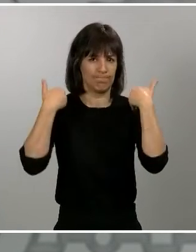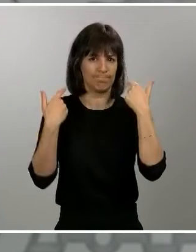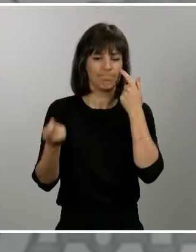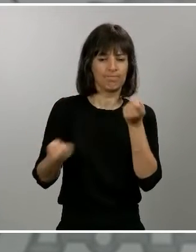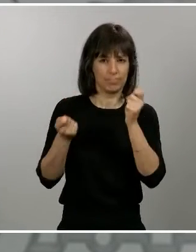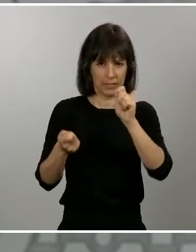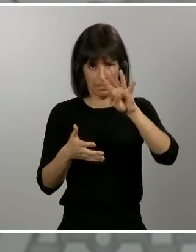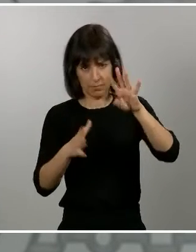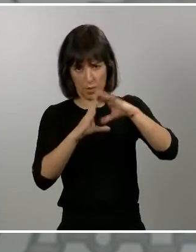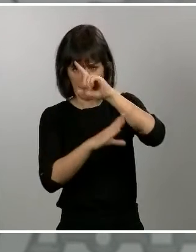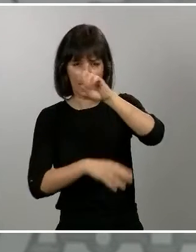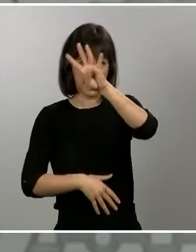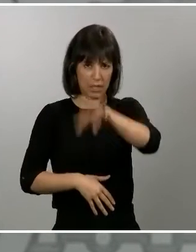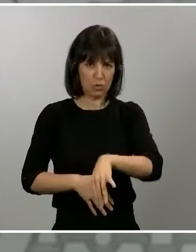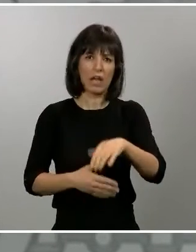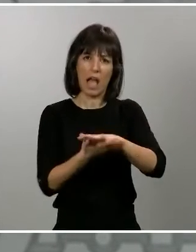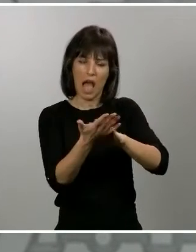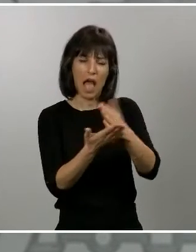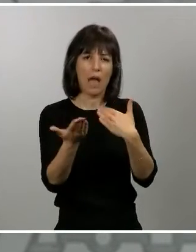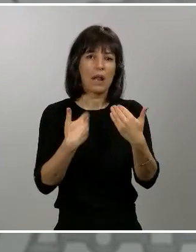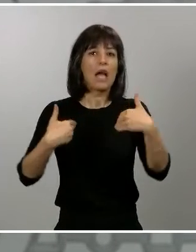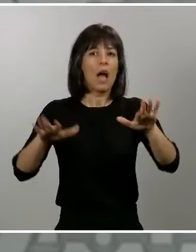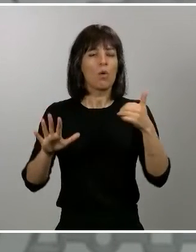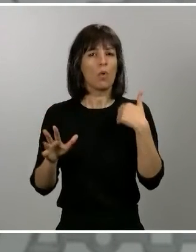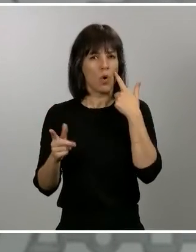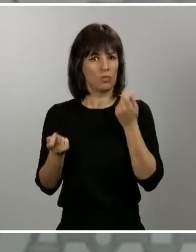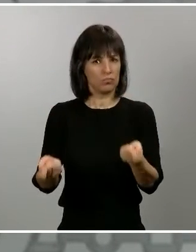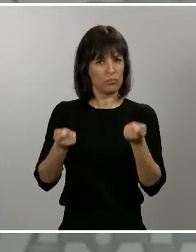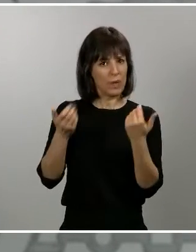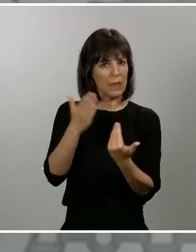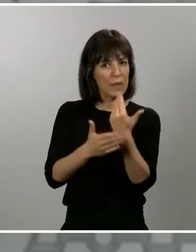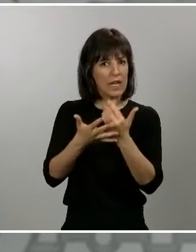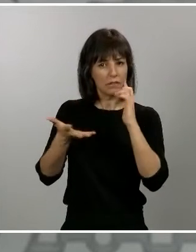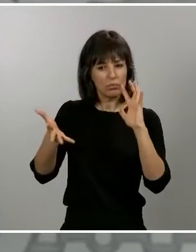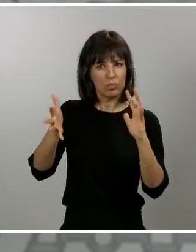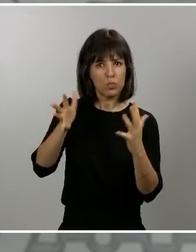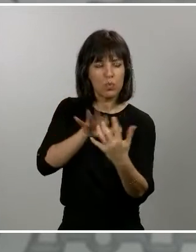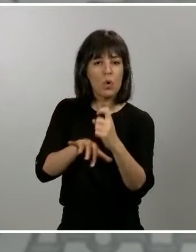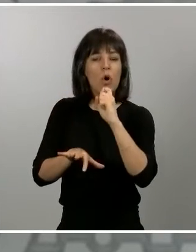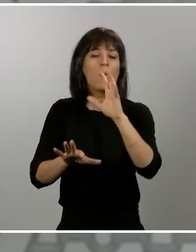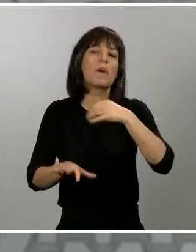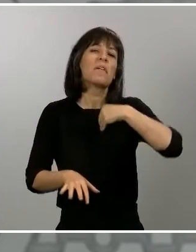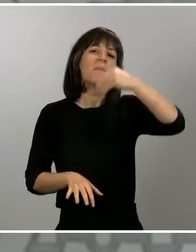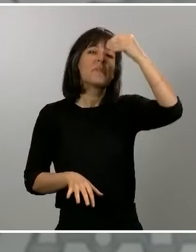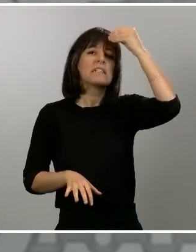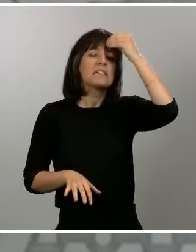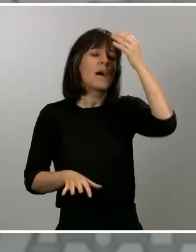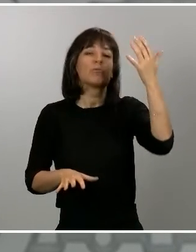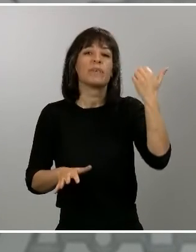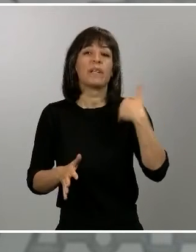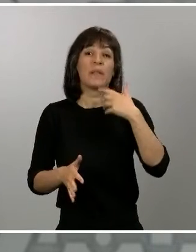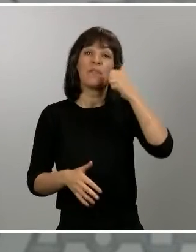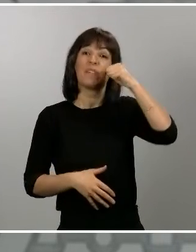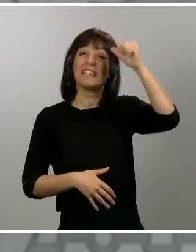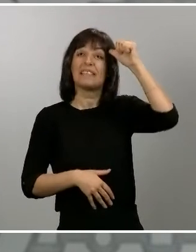que tomarlo con prudencia y hay que ver la evolución en los siguientes días, lo que pensamos es que es un acúmulo de casos del fin de semana que